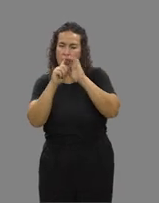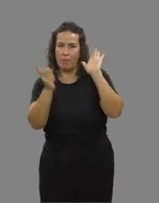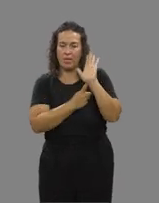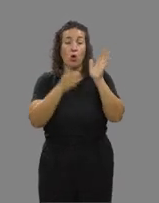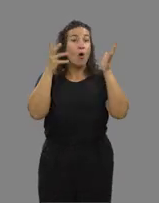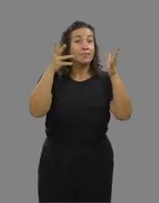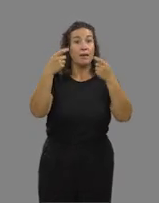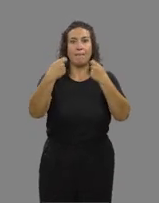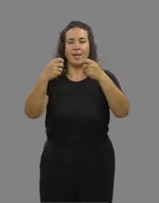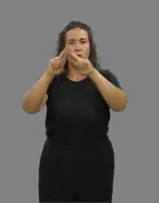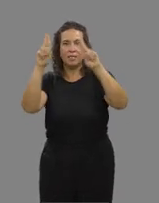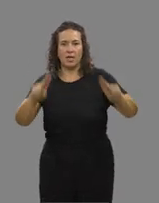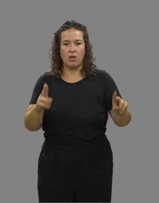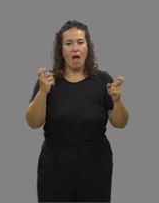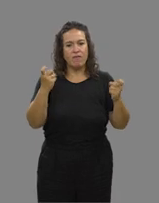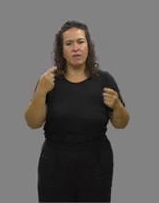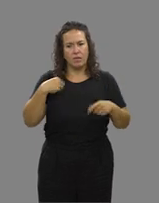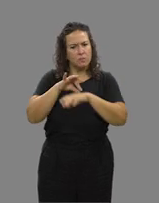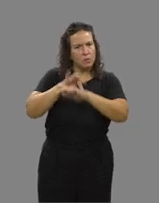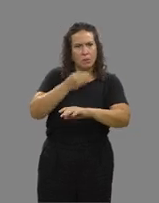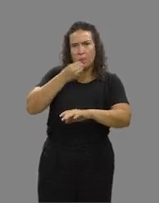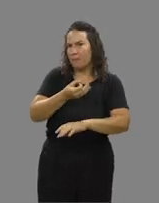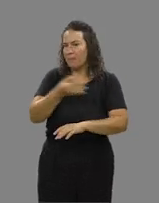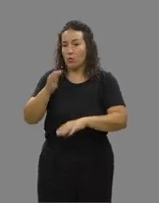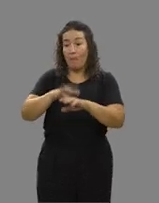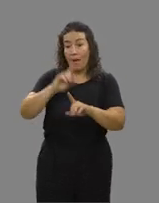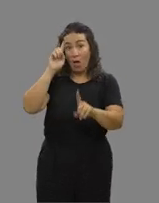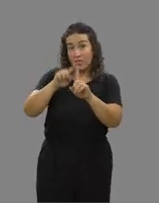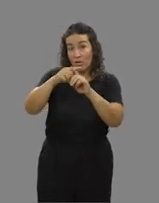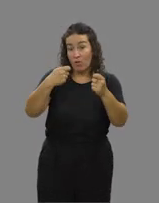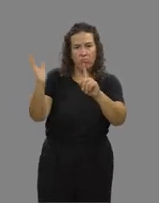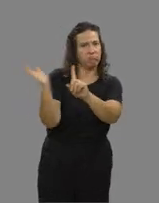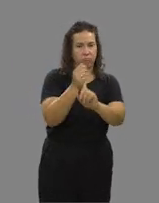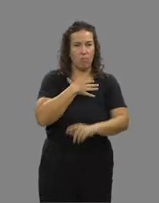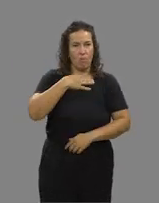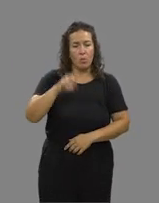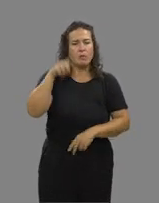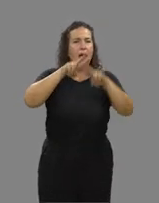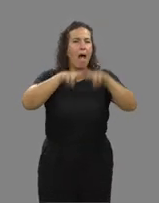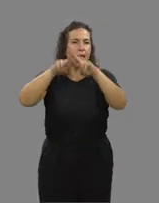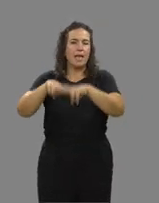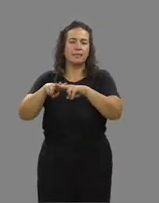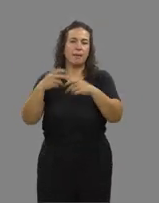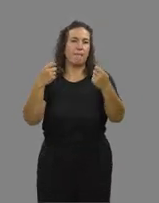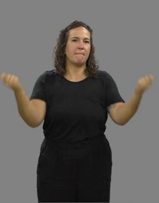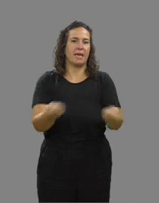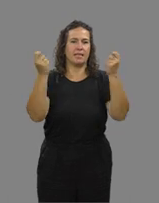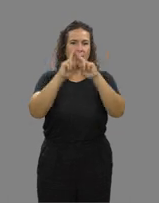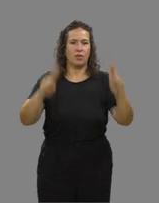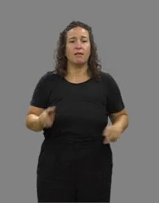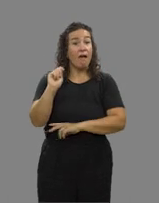Asesor de mercados internacionales que requieren el direccionamiento adecuado para el logro de los objetivos de negocio y analista de marketing internacional.